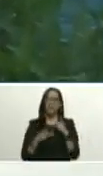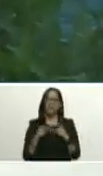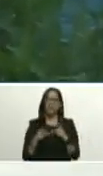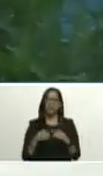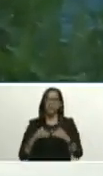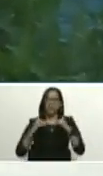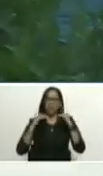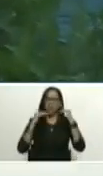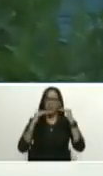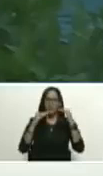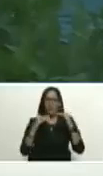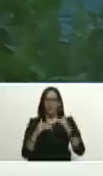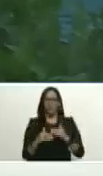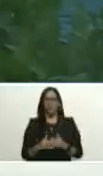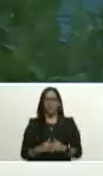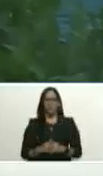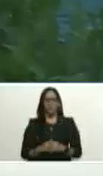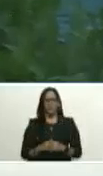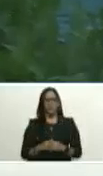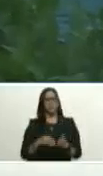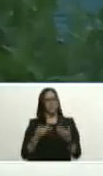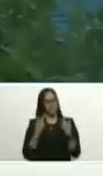adelante Anzuategui